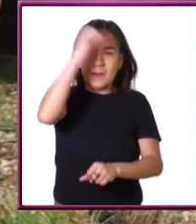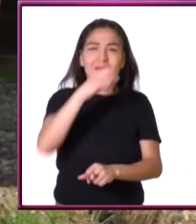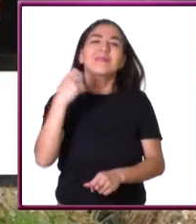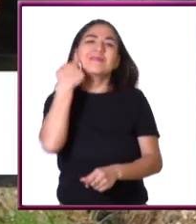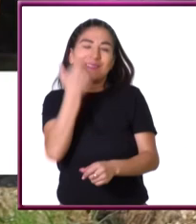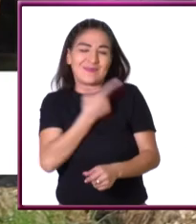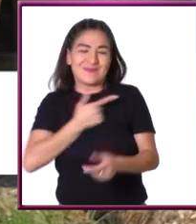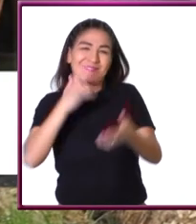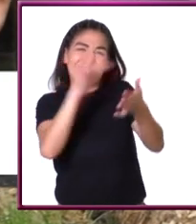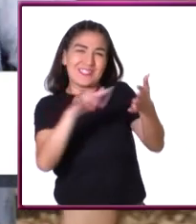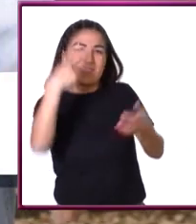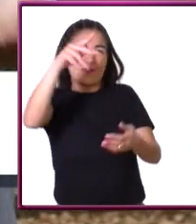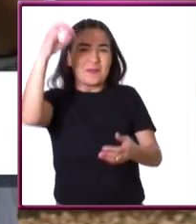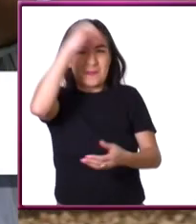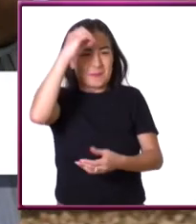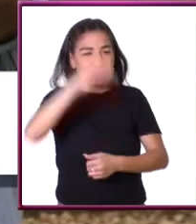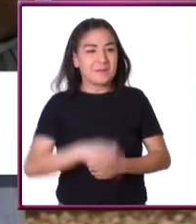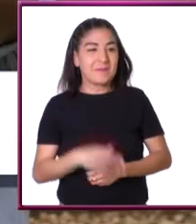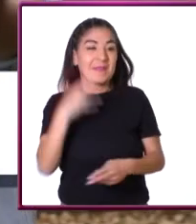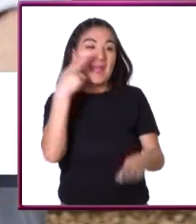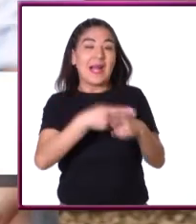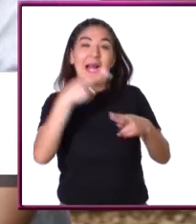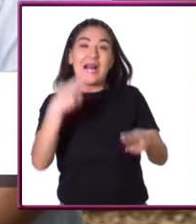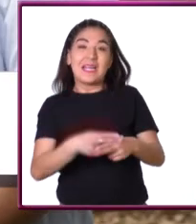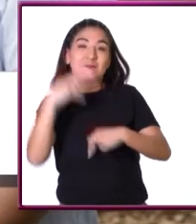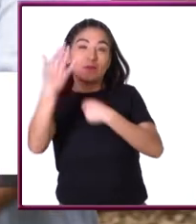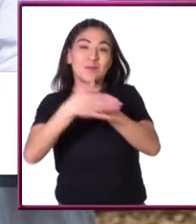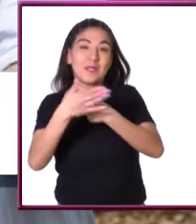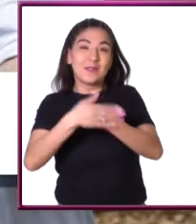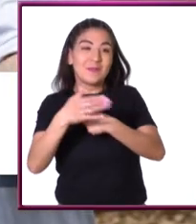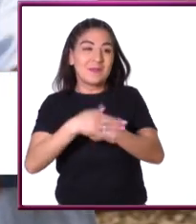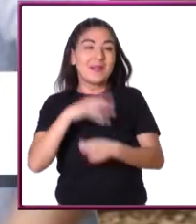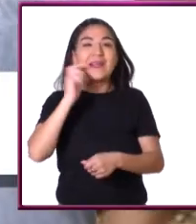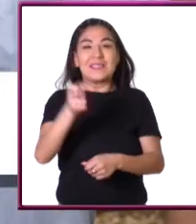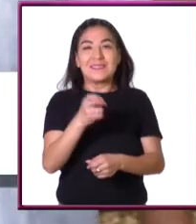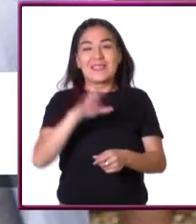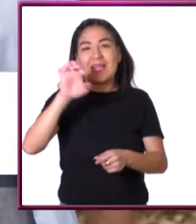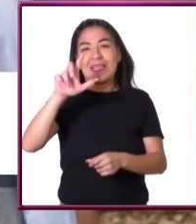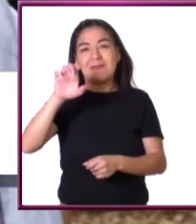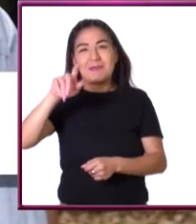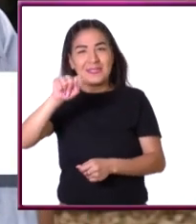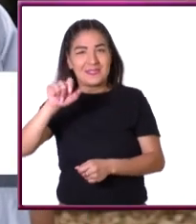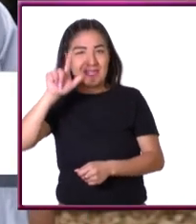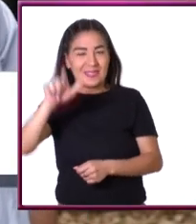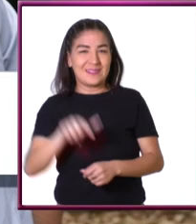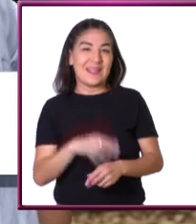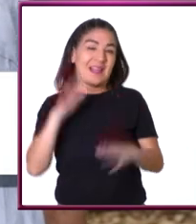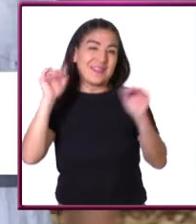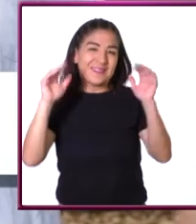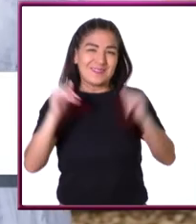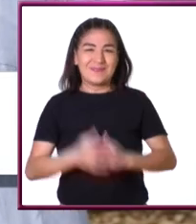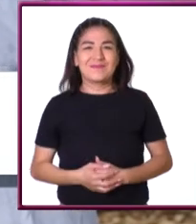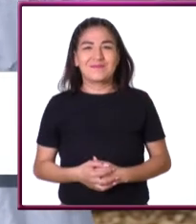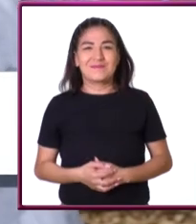mucho gusto leerte y como dijo el meme hasta el próximo capítulo de Elemental